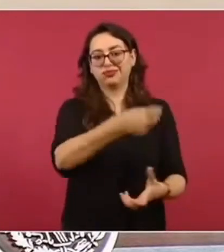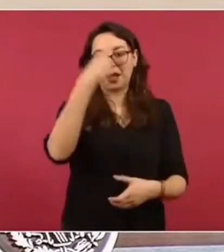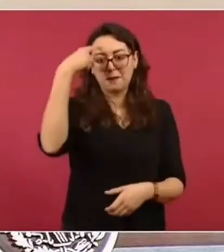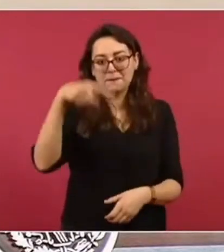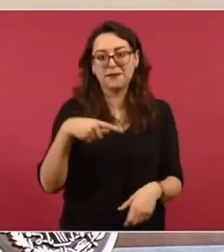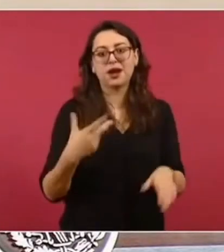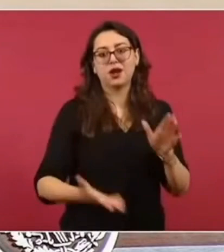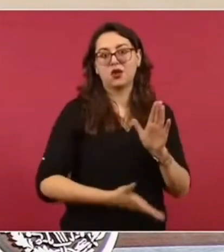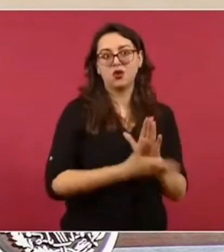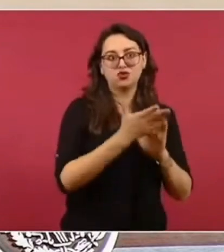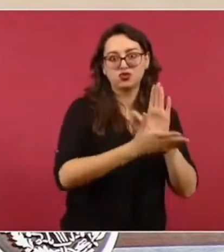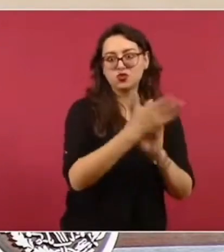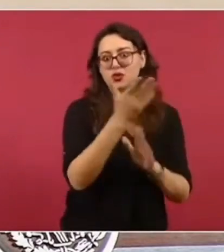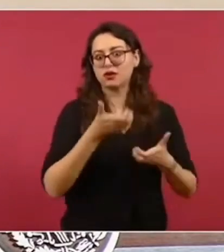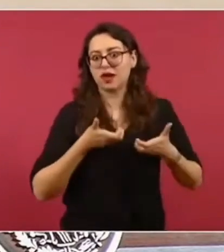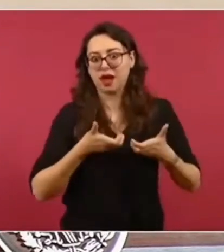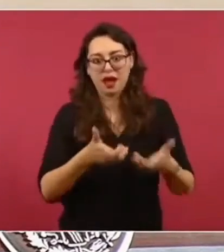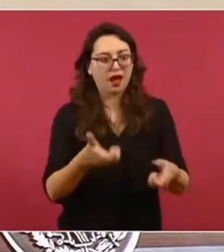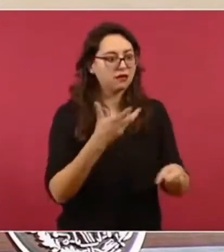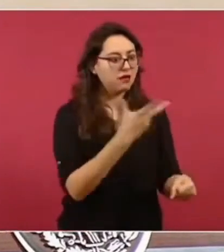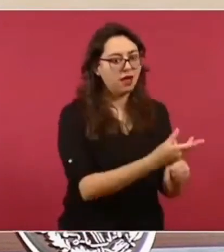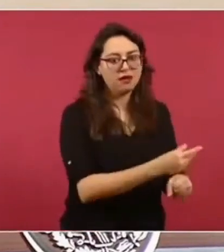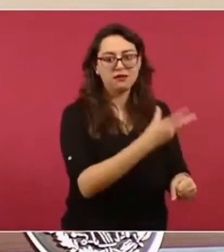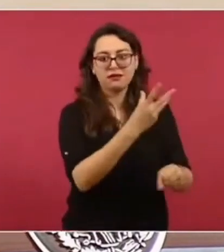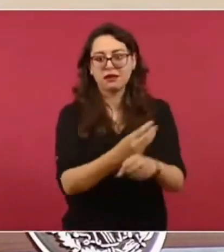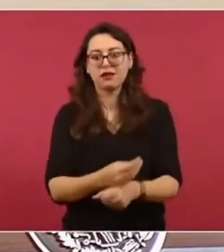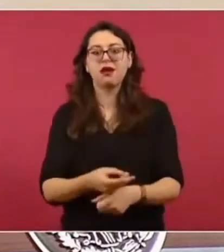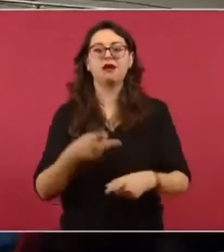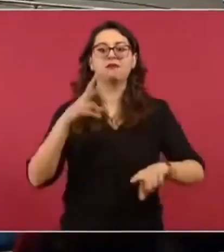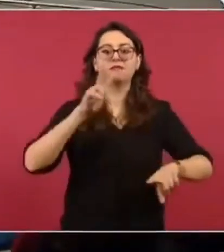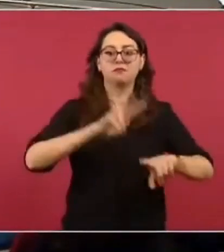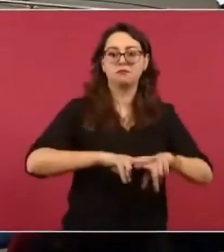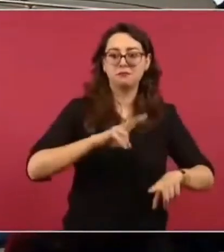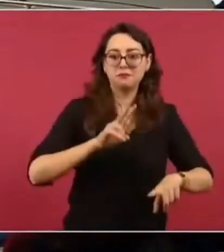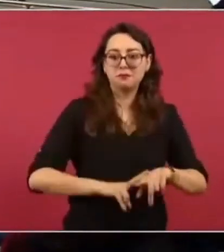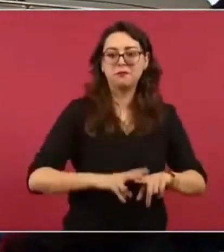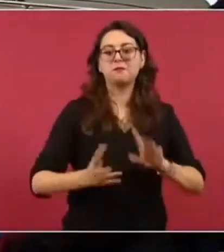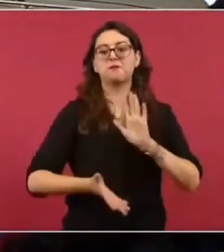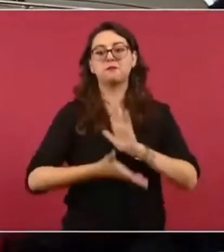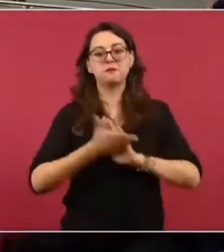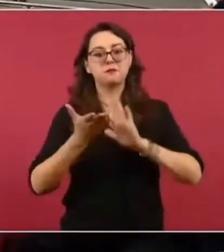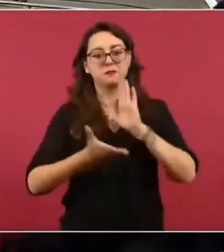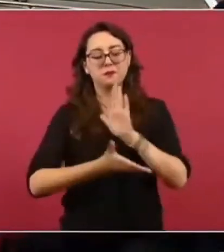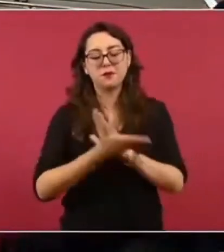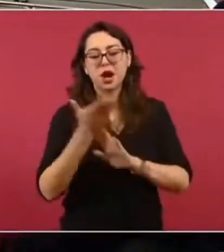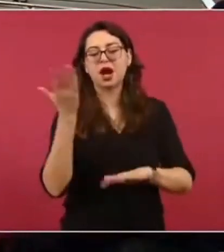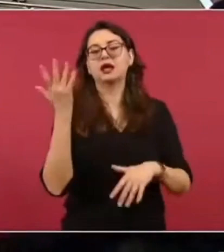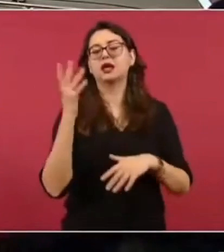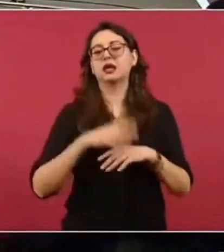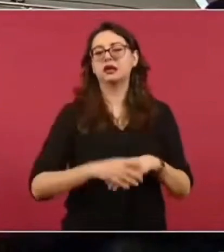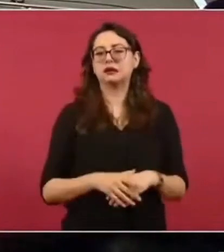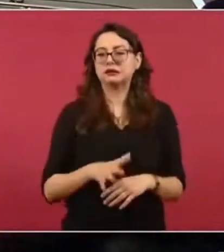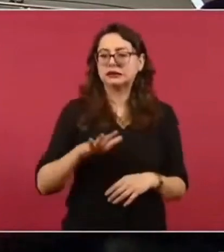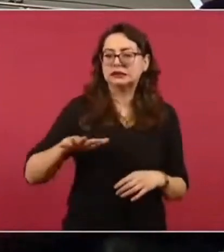se han construido parques en barrancas,